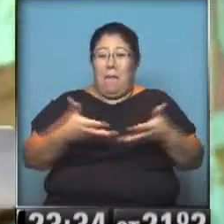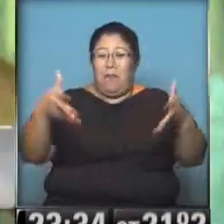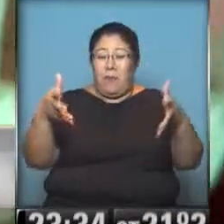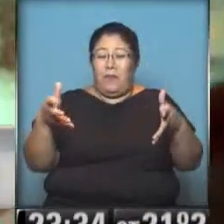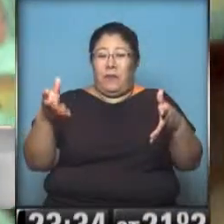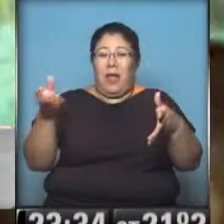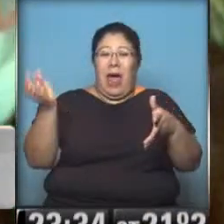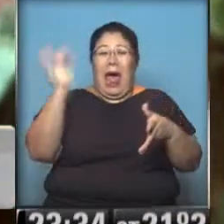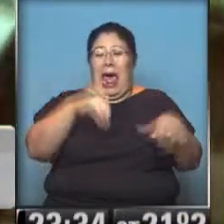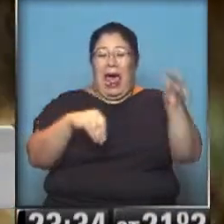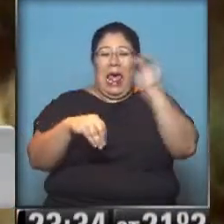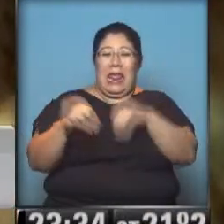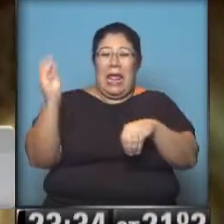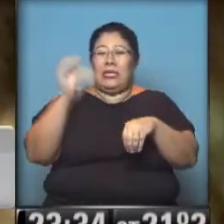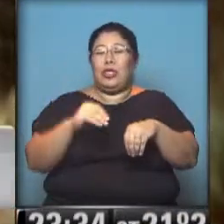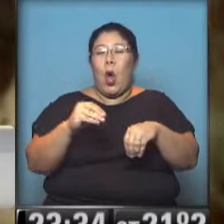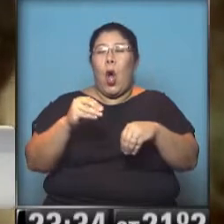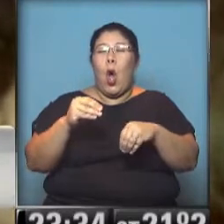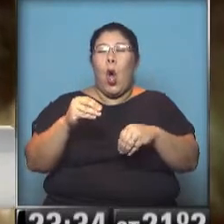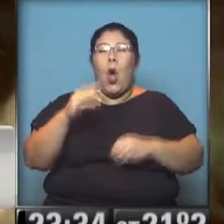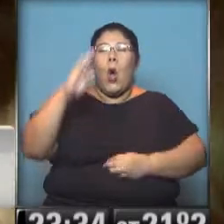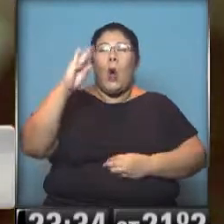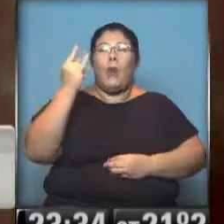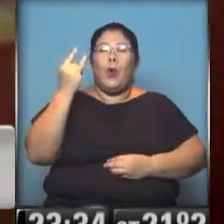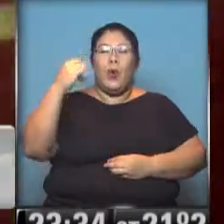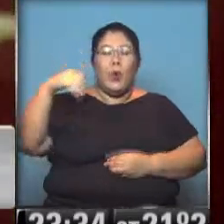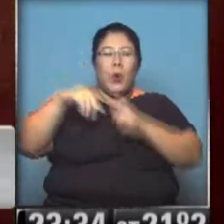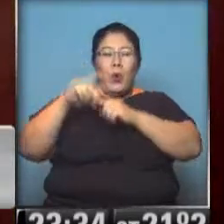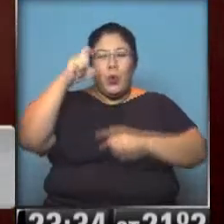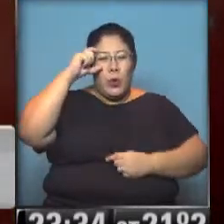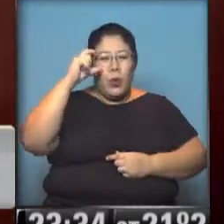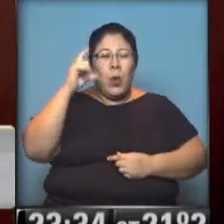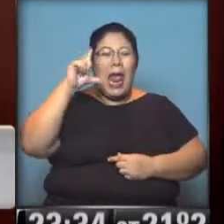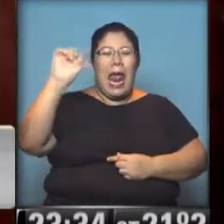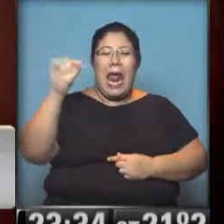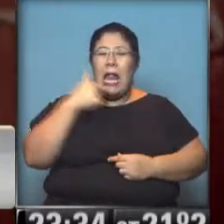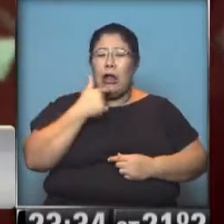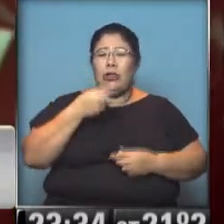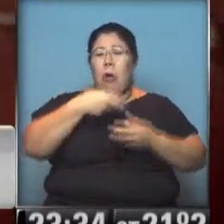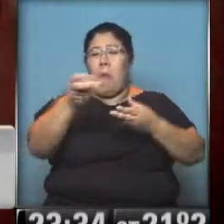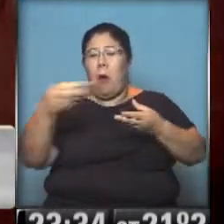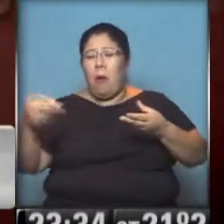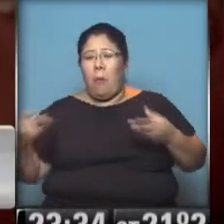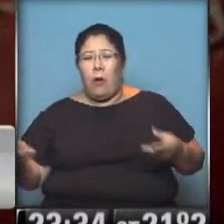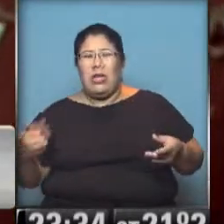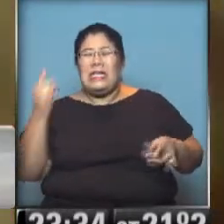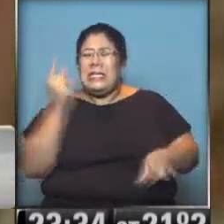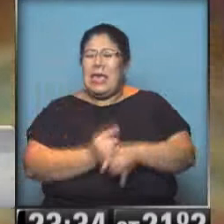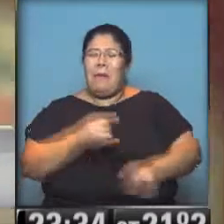los redonditos de ricota, los buñuelos que se repartían. Imaginate, siempre terminaba, era un bolonqui de